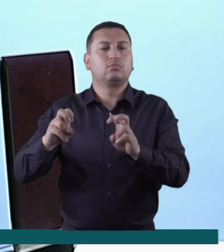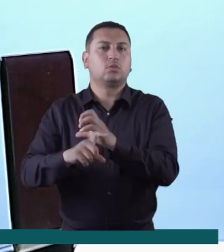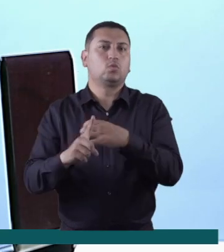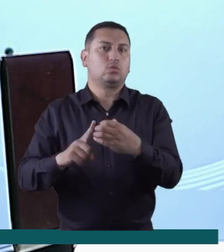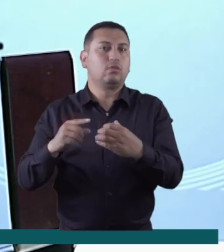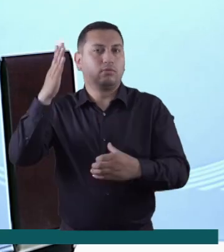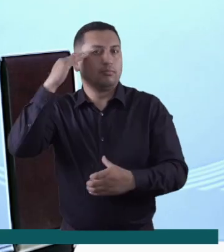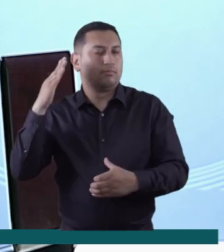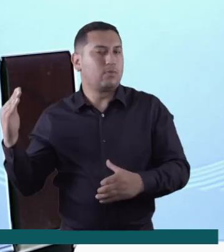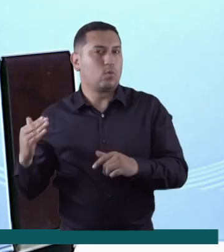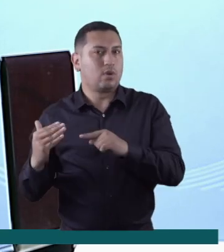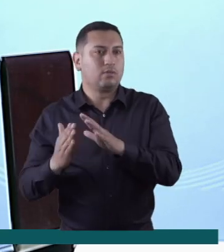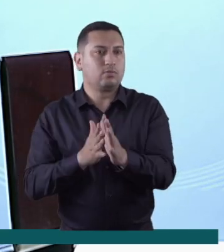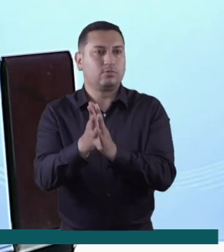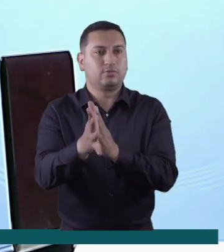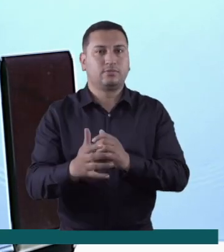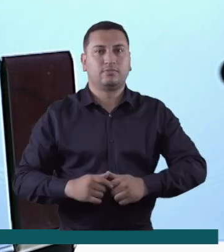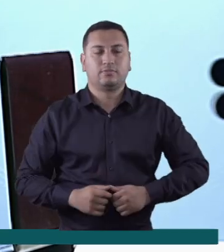agenda de Paula Ulluela.